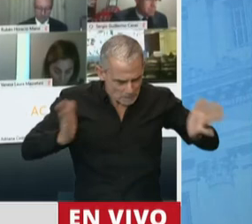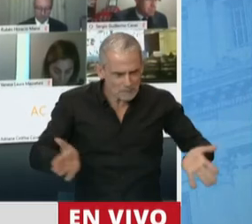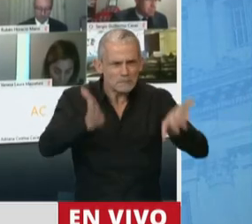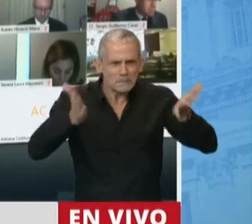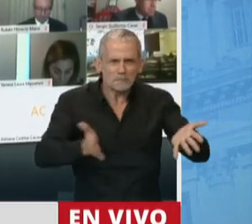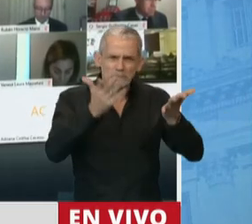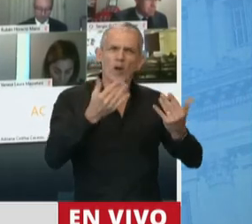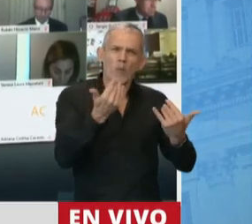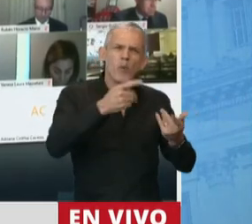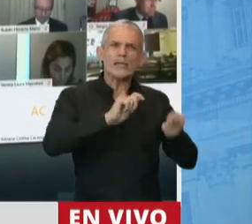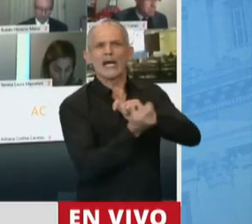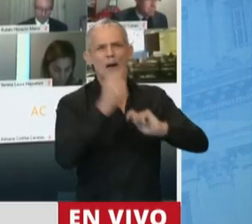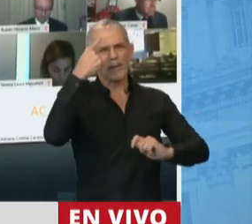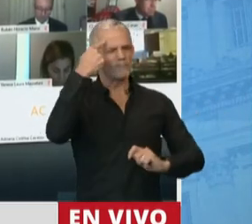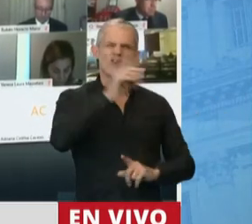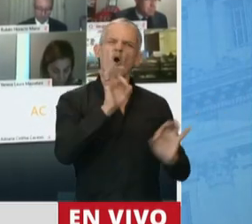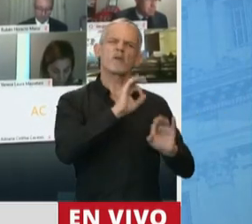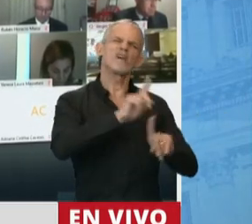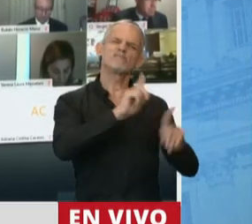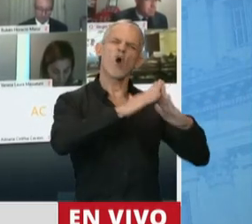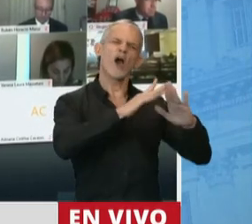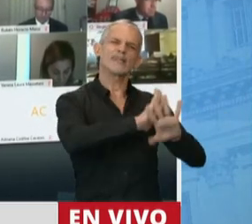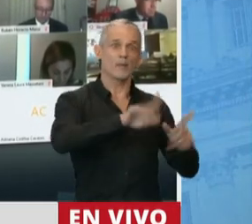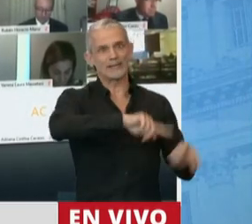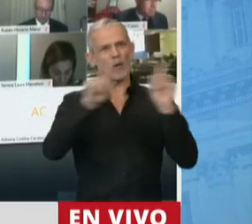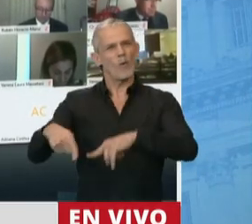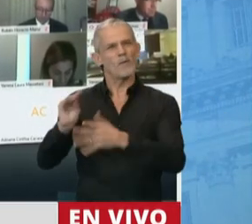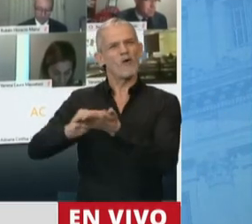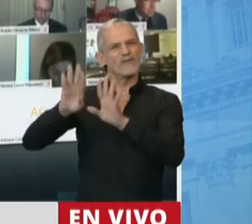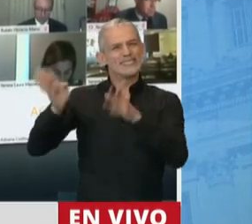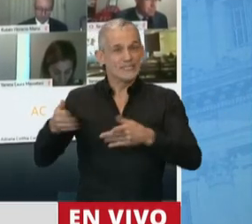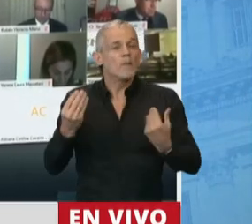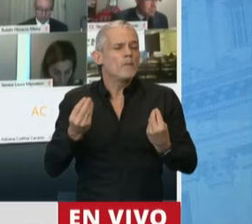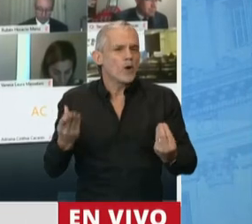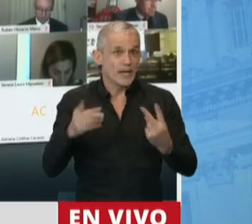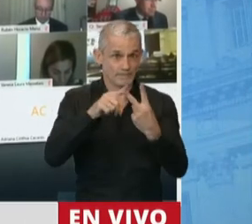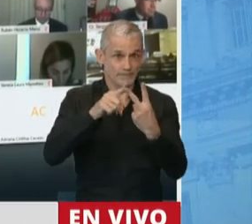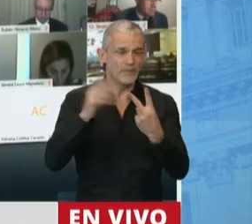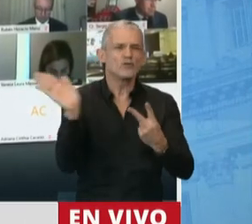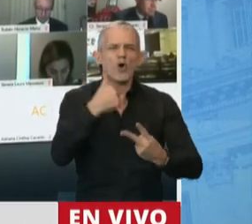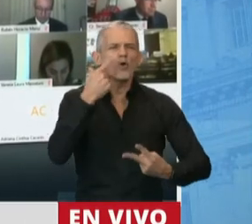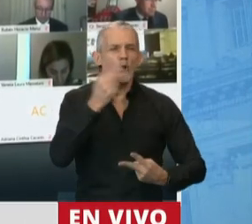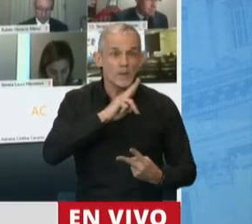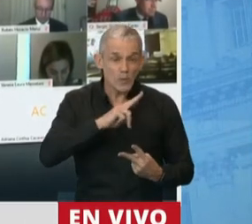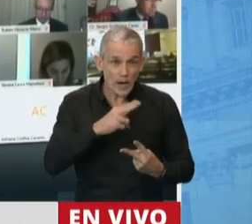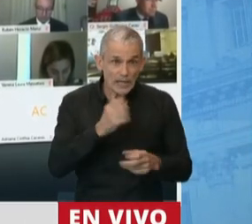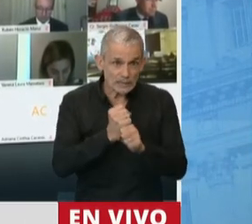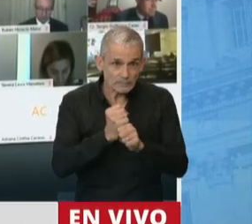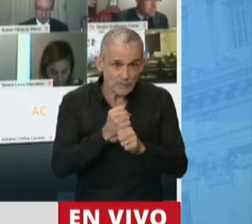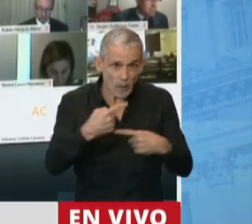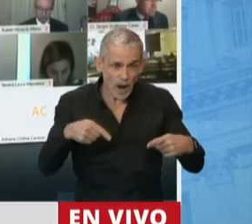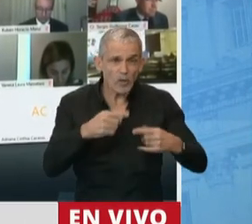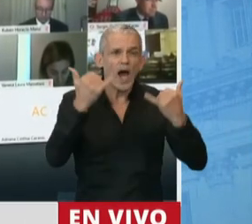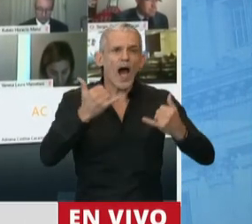reversibilidad para los que inician esta modalidad es el hecho de que todos los trabajadores y trabajadoras